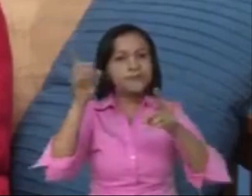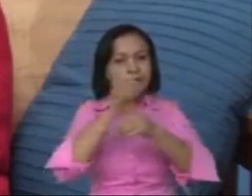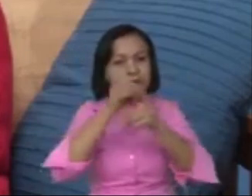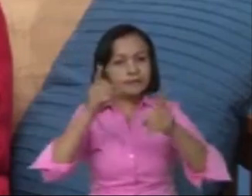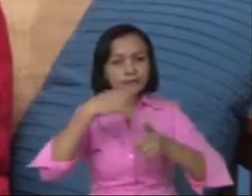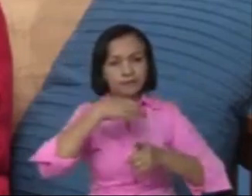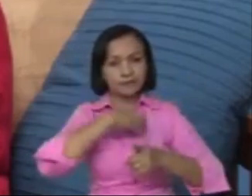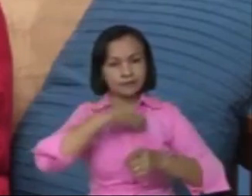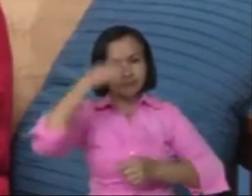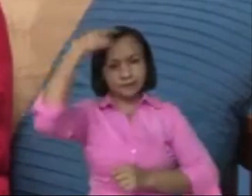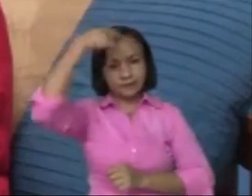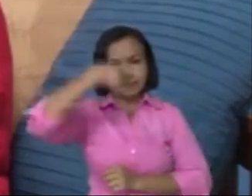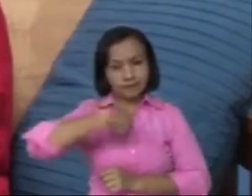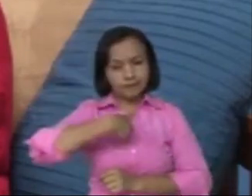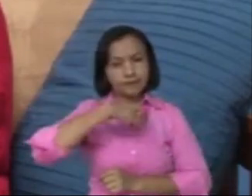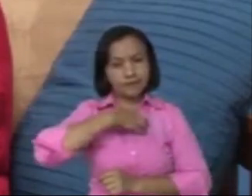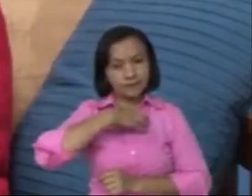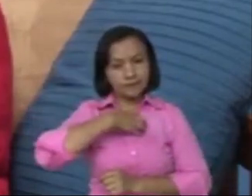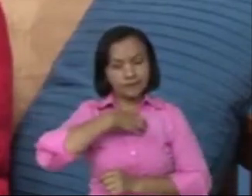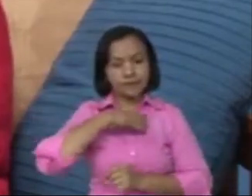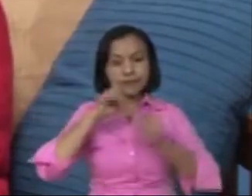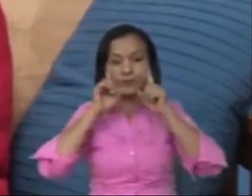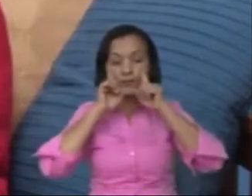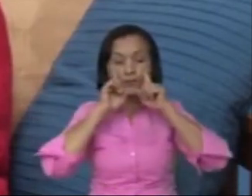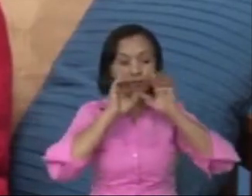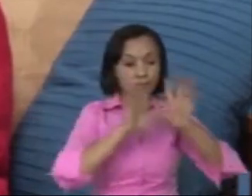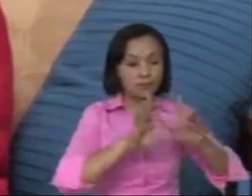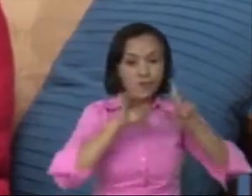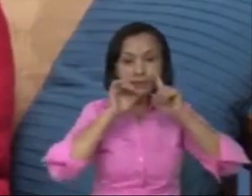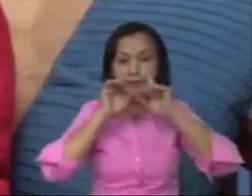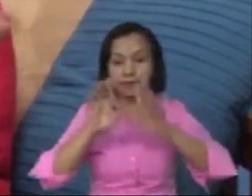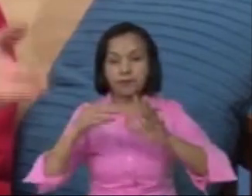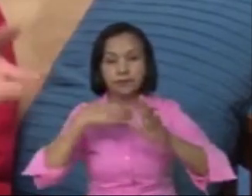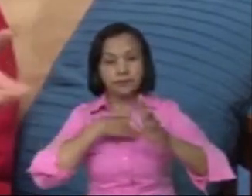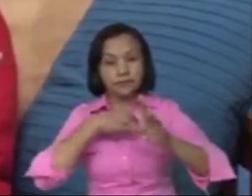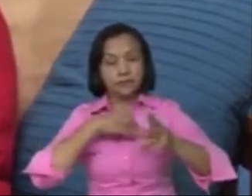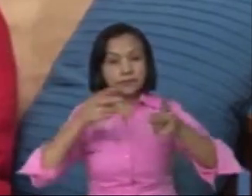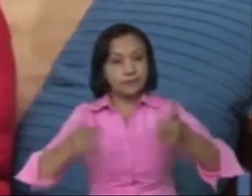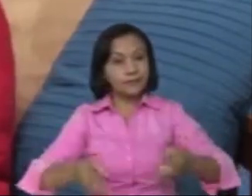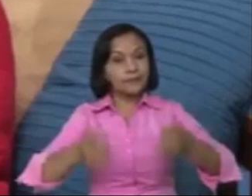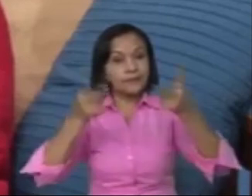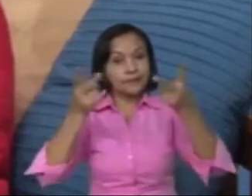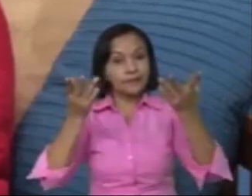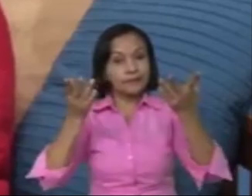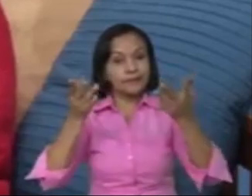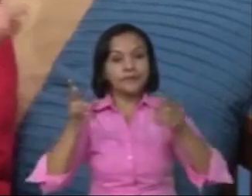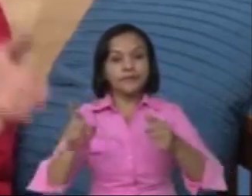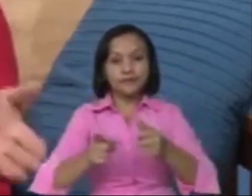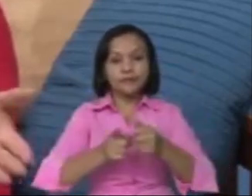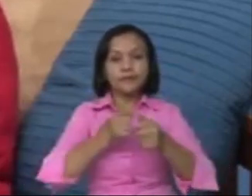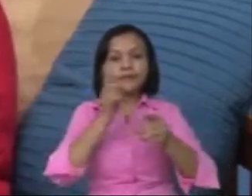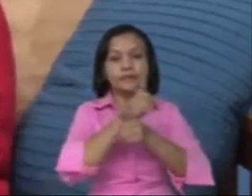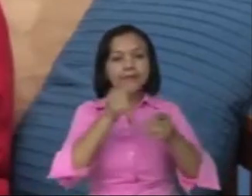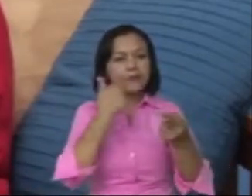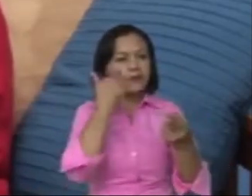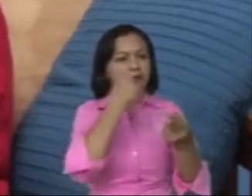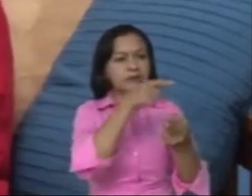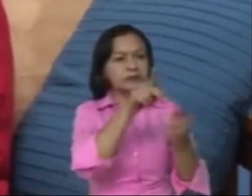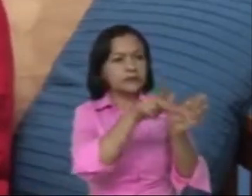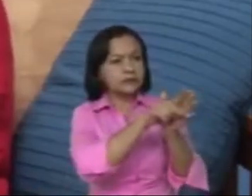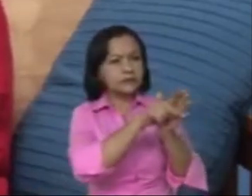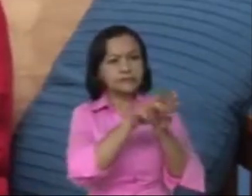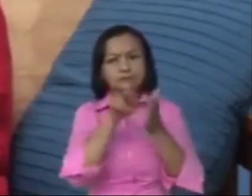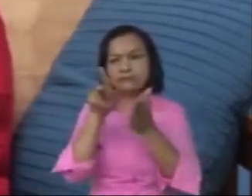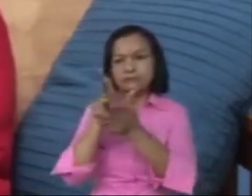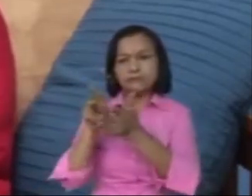primeros responsables de la procura de la seguridad. Y para ello, tenemos que reconocer los peligros, tenemos que decidir qué